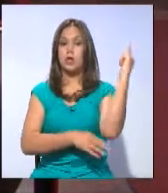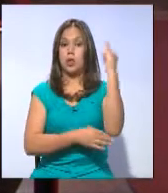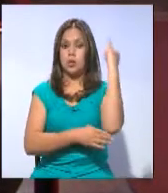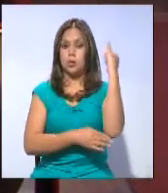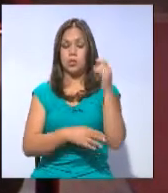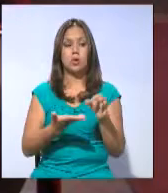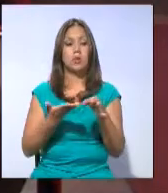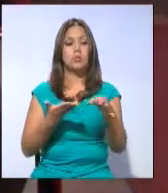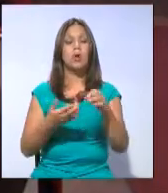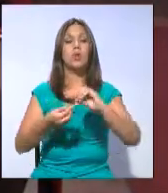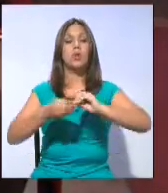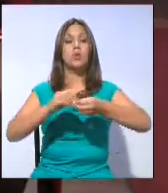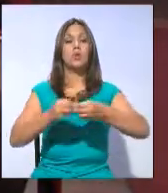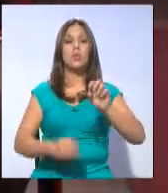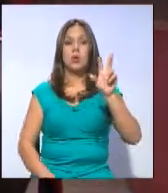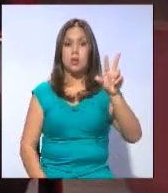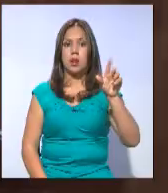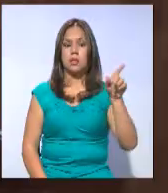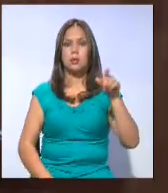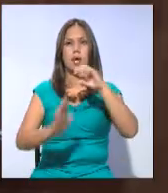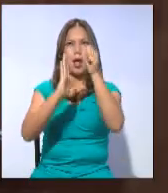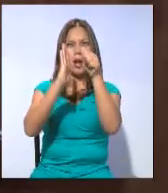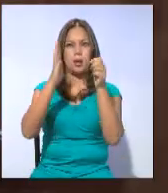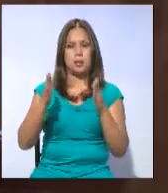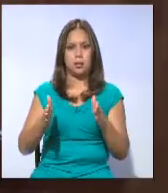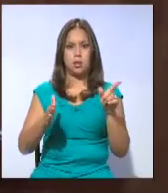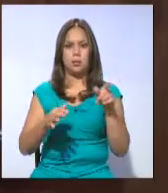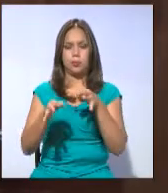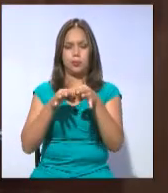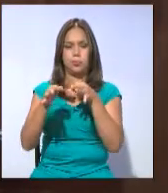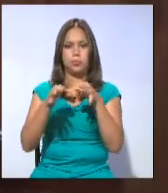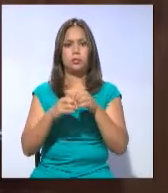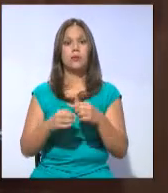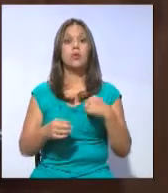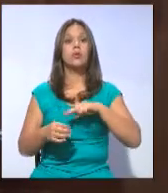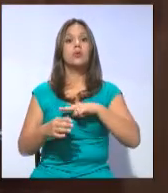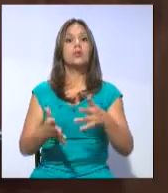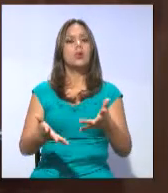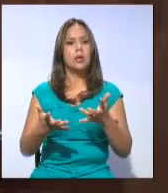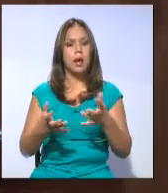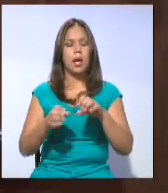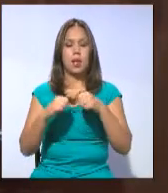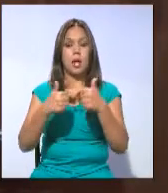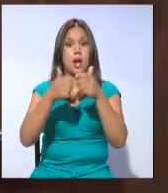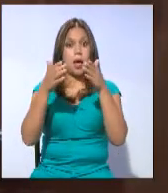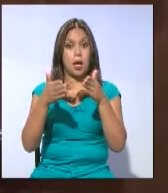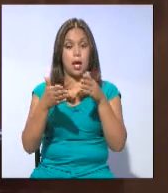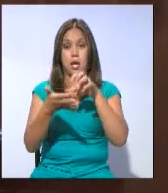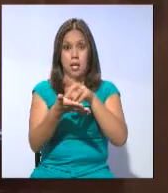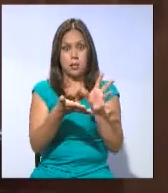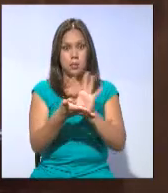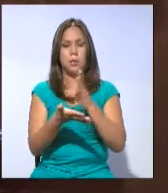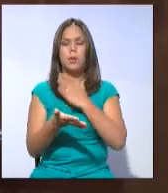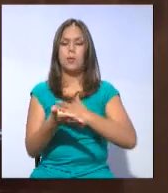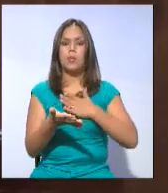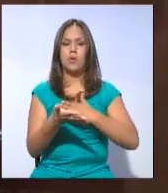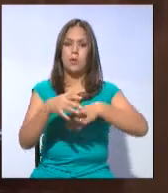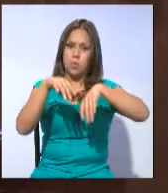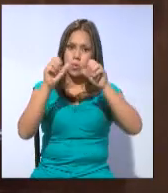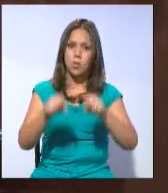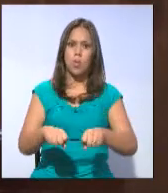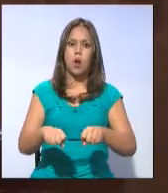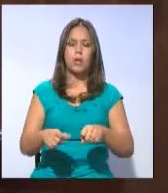3, trató el tema de los artesanos. Lo que queremos es que de parte de la Asamblea y de parte del gobierno exista la posibilidad